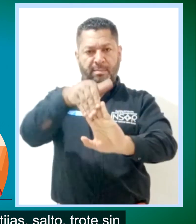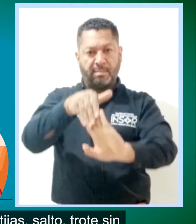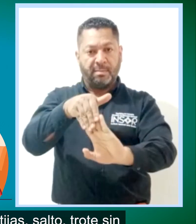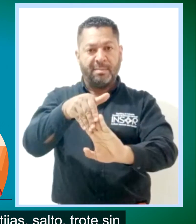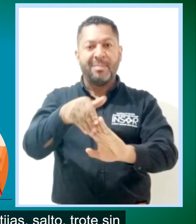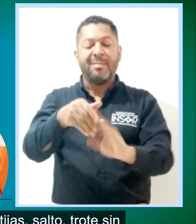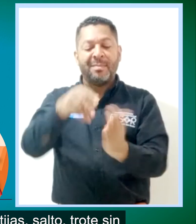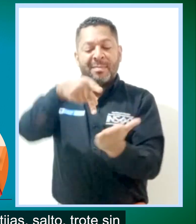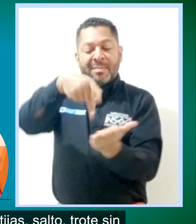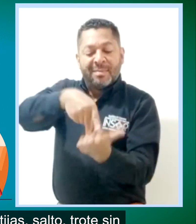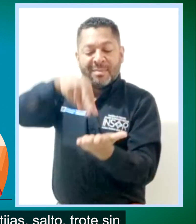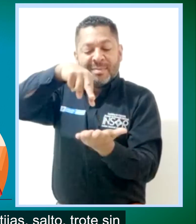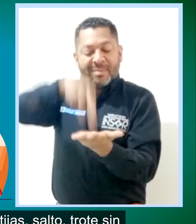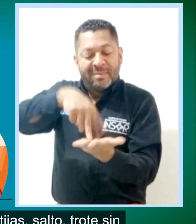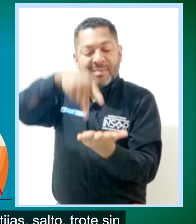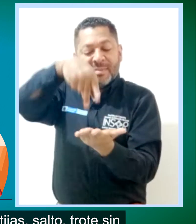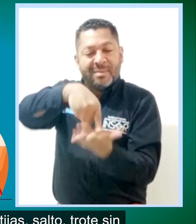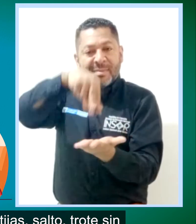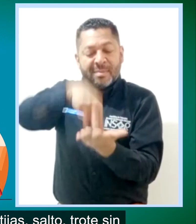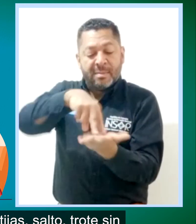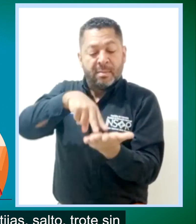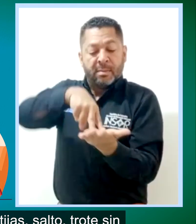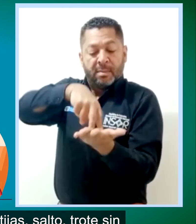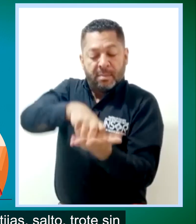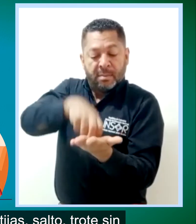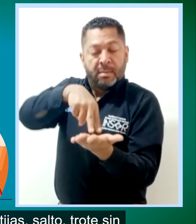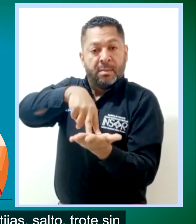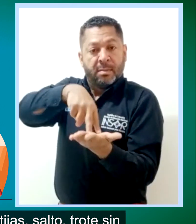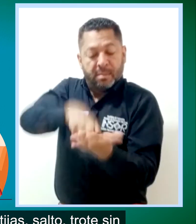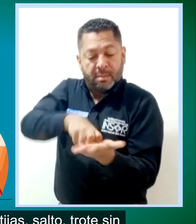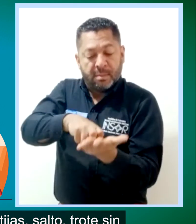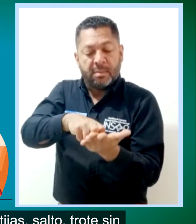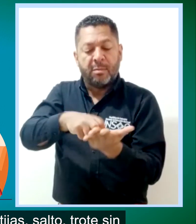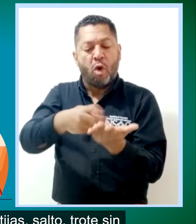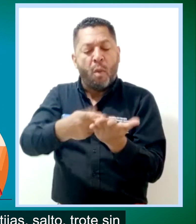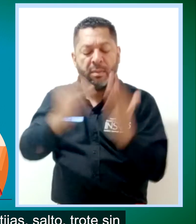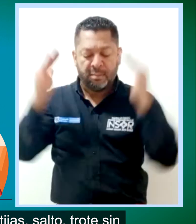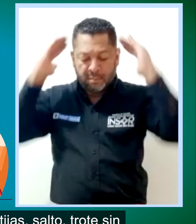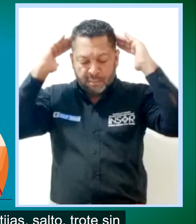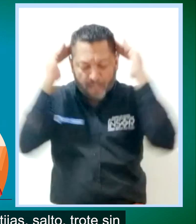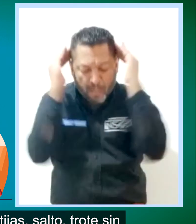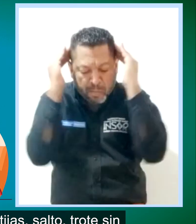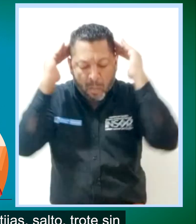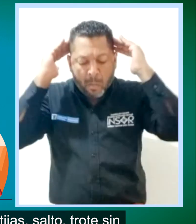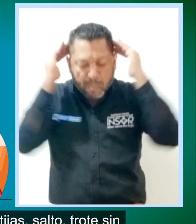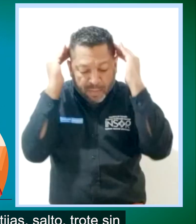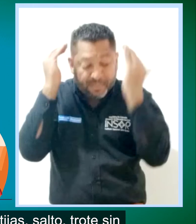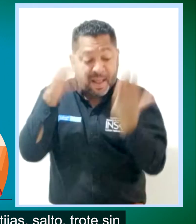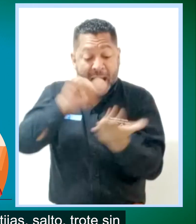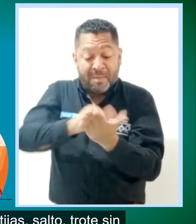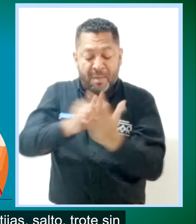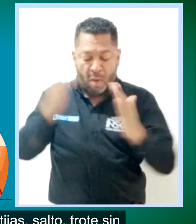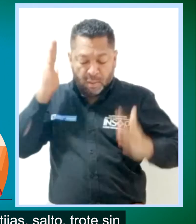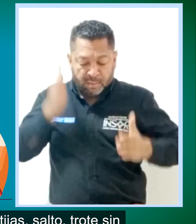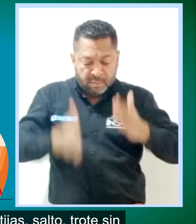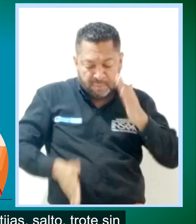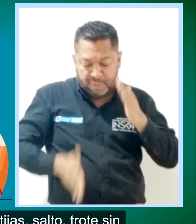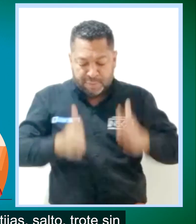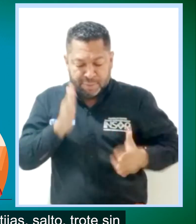tijera, ranas, lagartijas, salto, trote sin desplazamiento, abdominales,